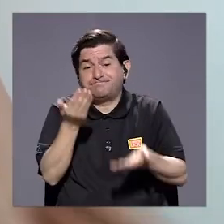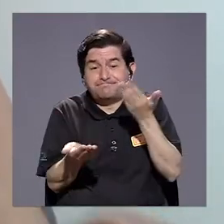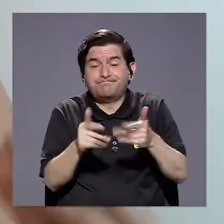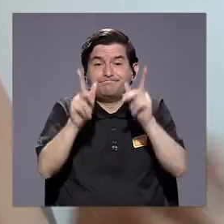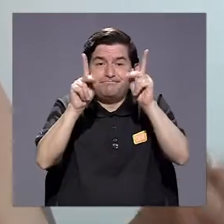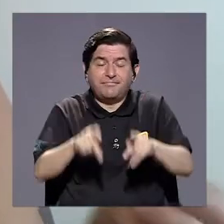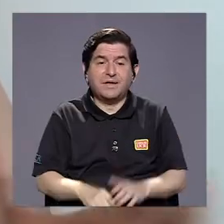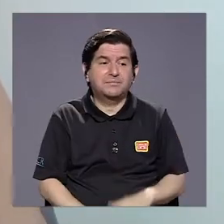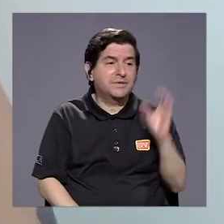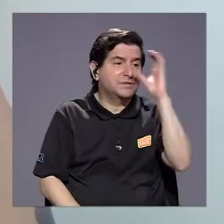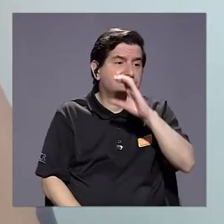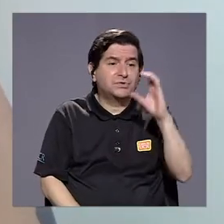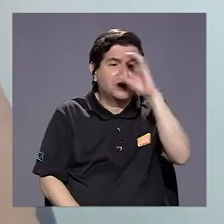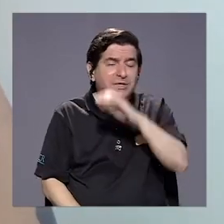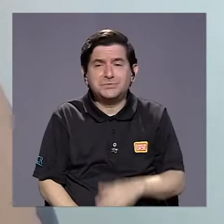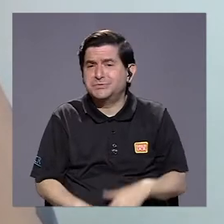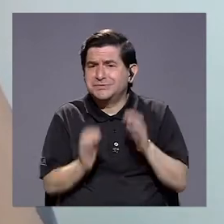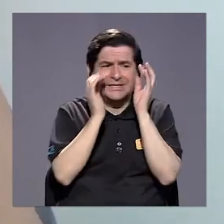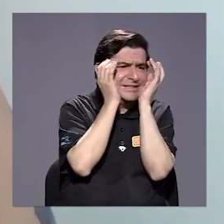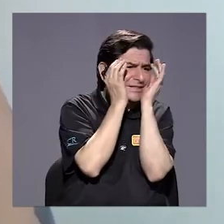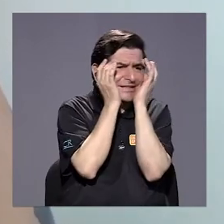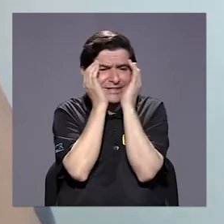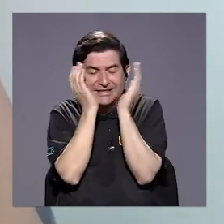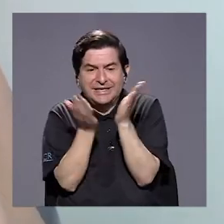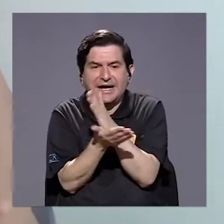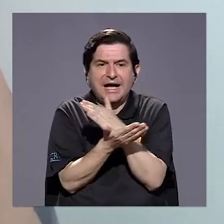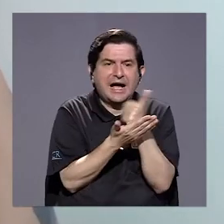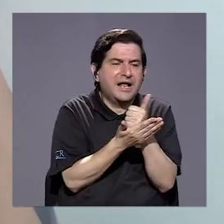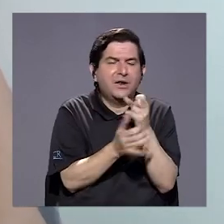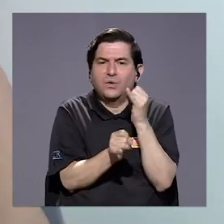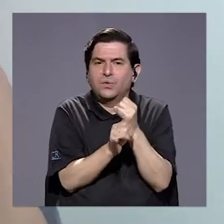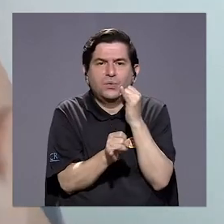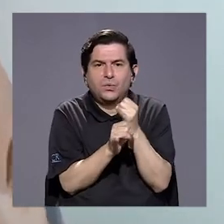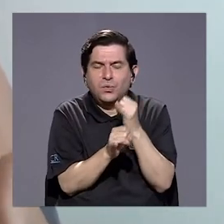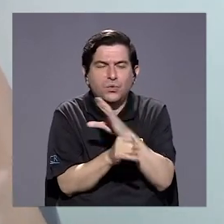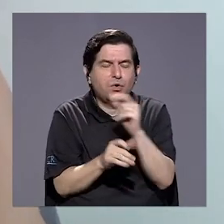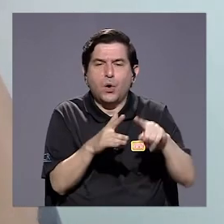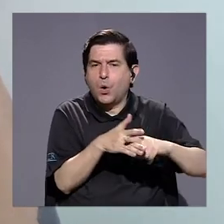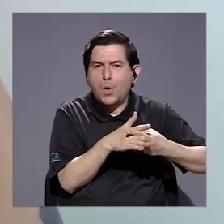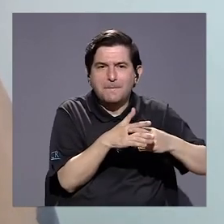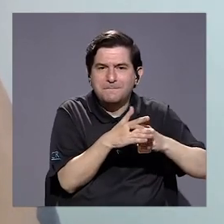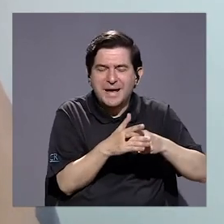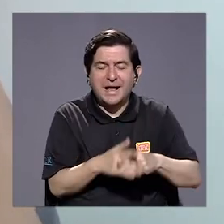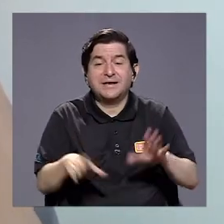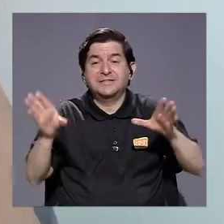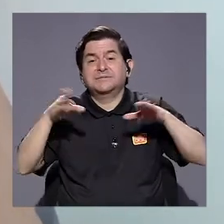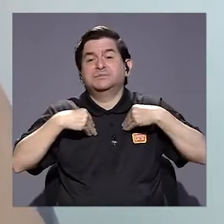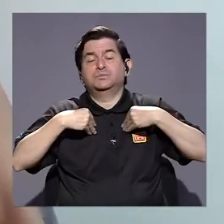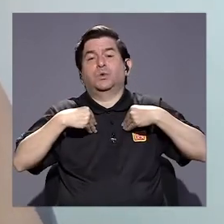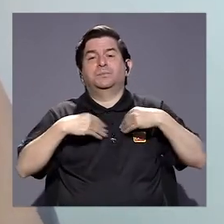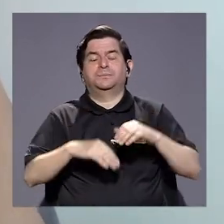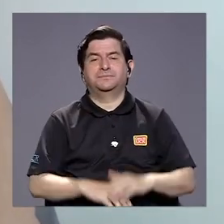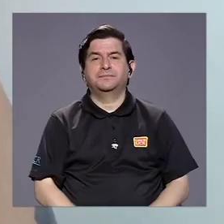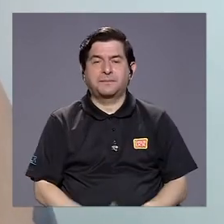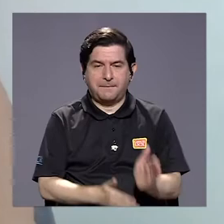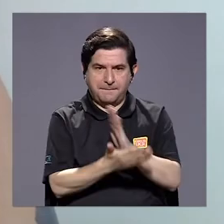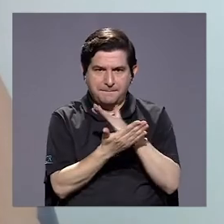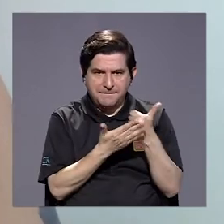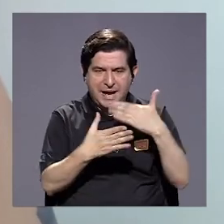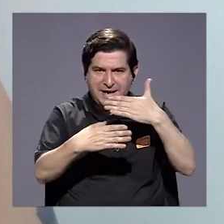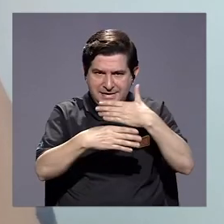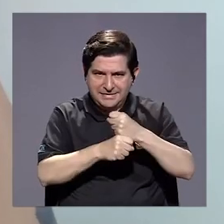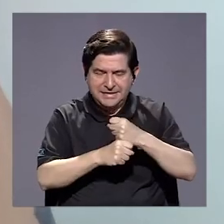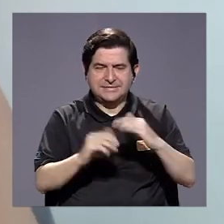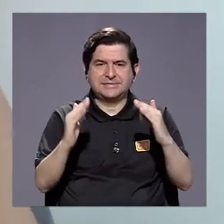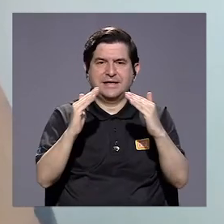esas personas buscan con mucha desesperación alguna entidad o algún mecanismo para que los reciba. Y entonces parte de lo que se está